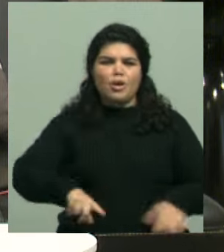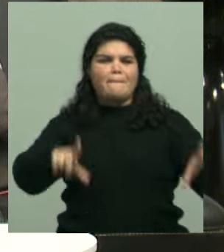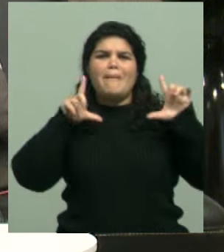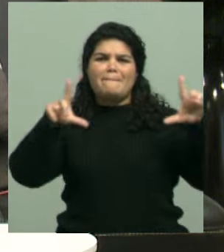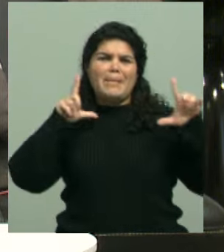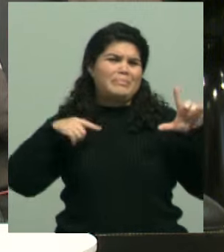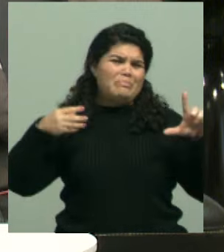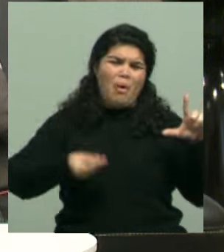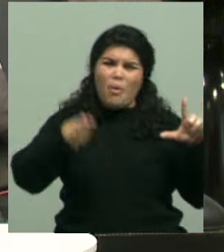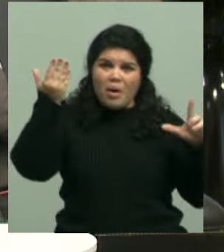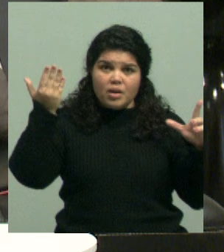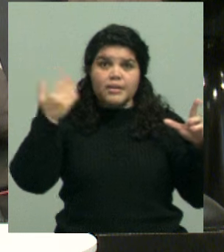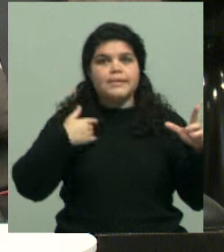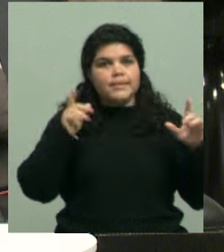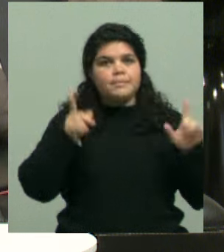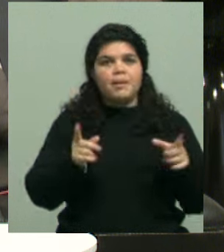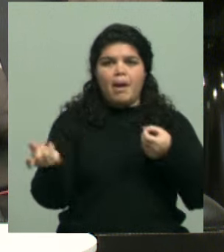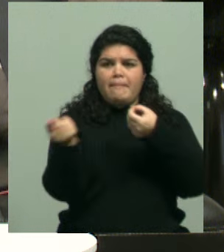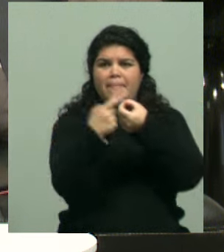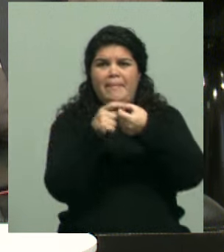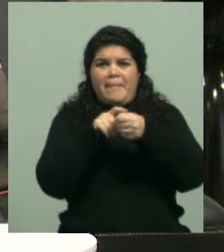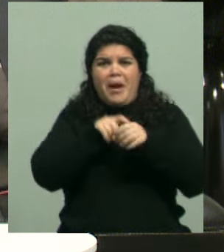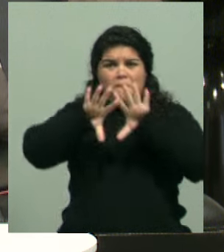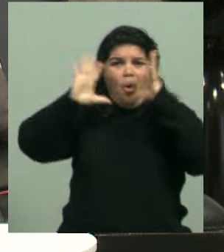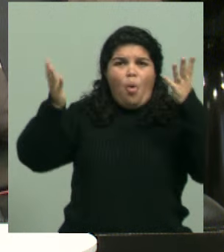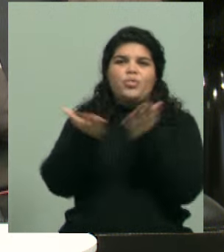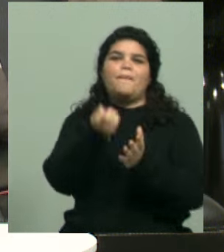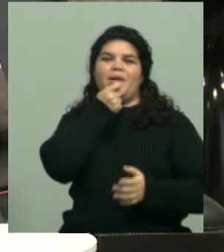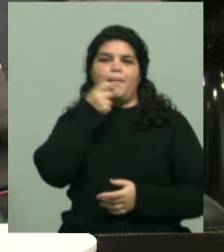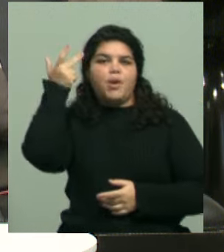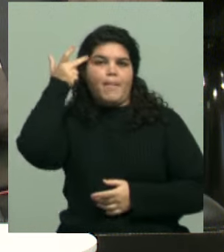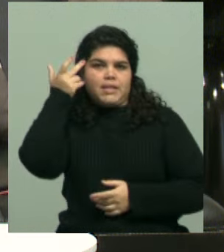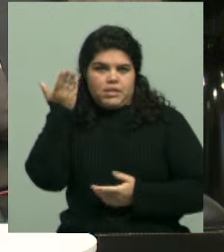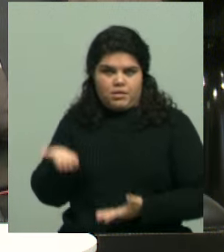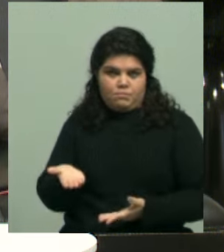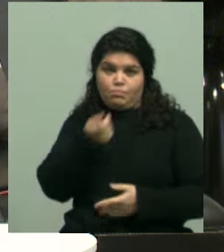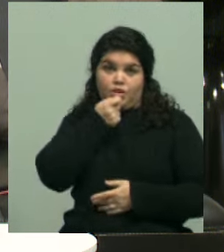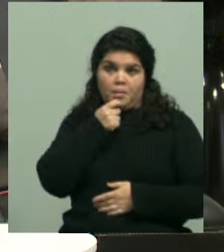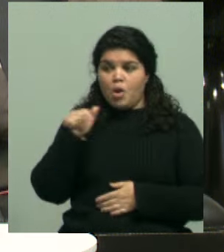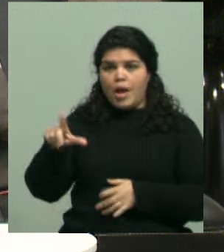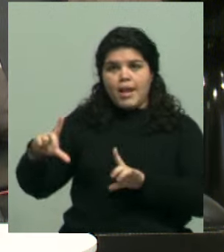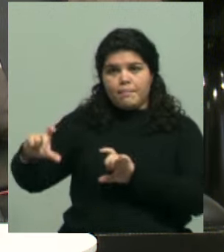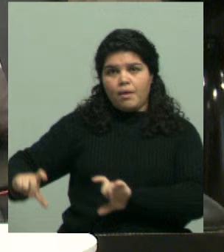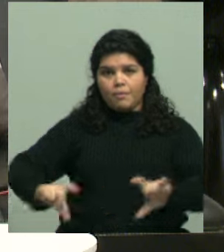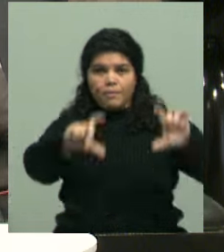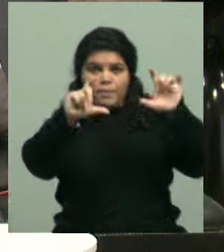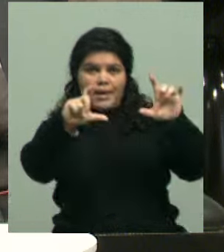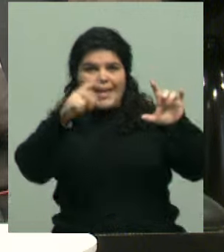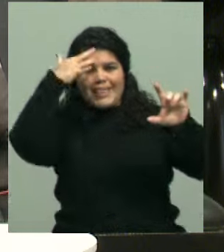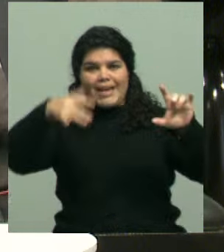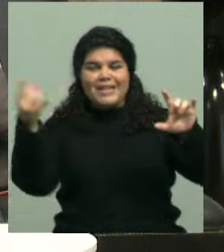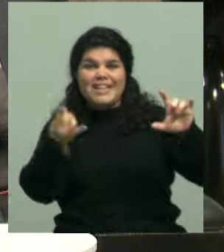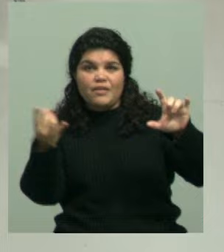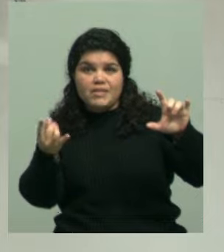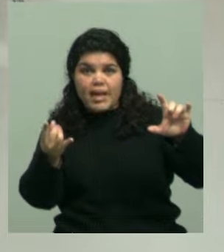los usuarios que más seguidores tienen en el mundo. En el mundo, tal cual. Si él llega a subir una imagen realizada con inteligencia